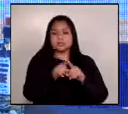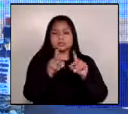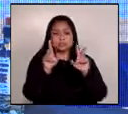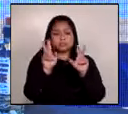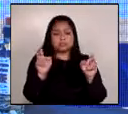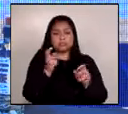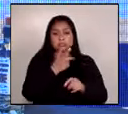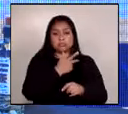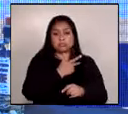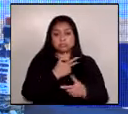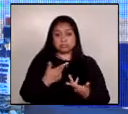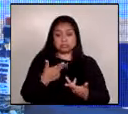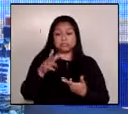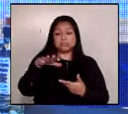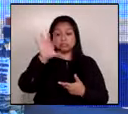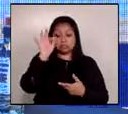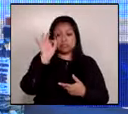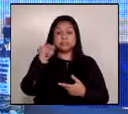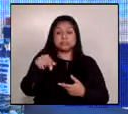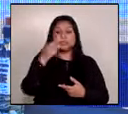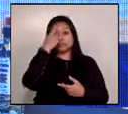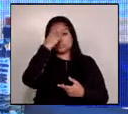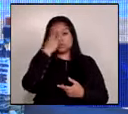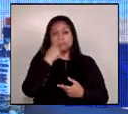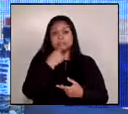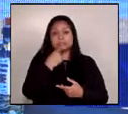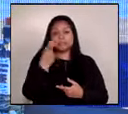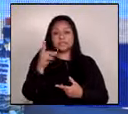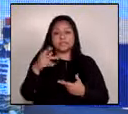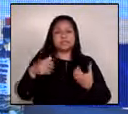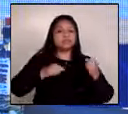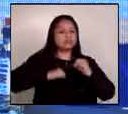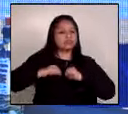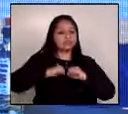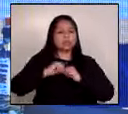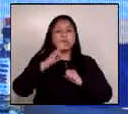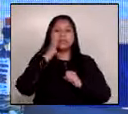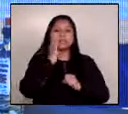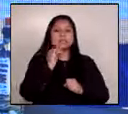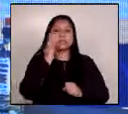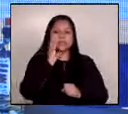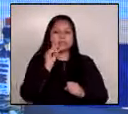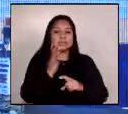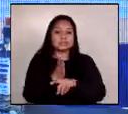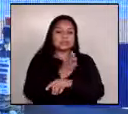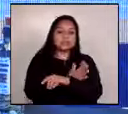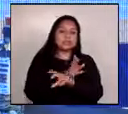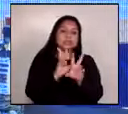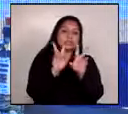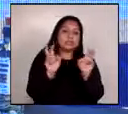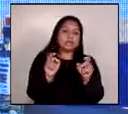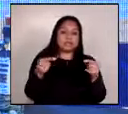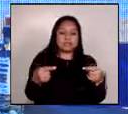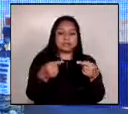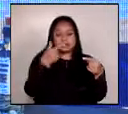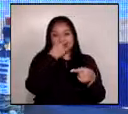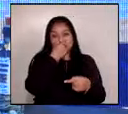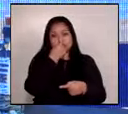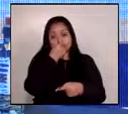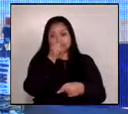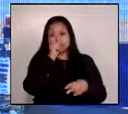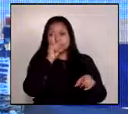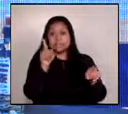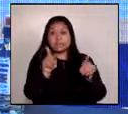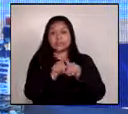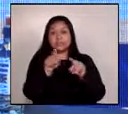delegados se privilegió los perfiles de actores con experiencia previa en materia anticorrupción y también